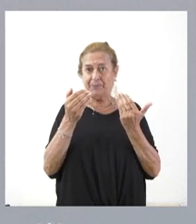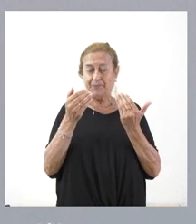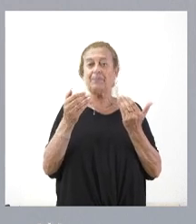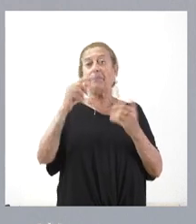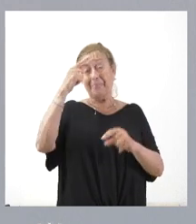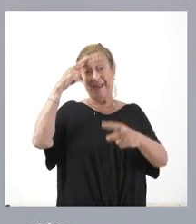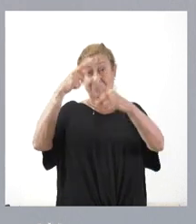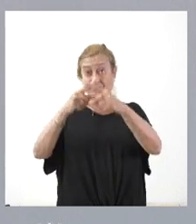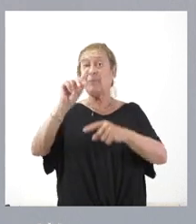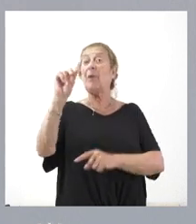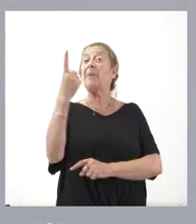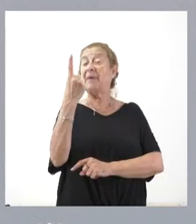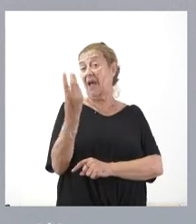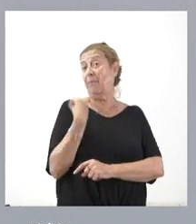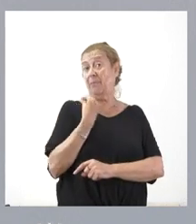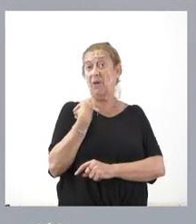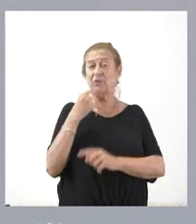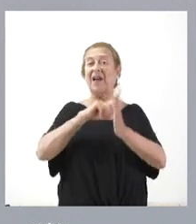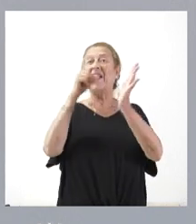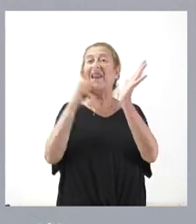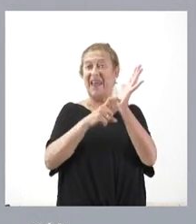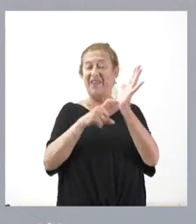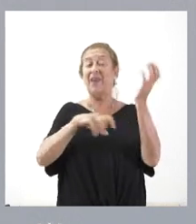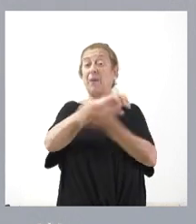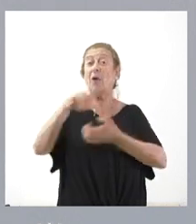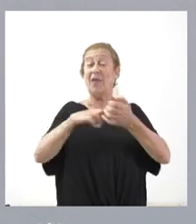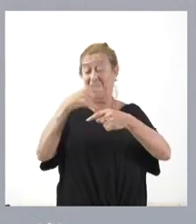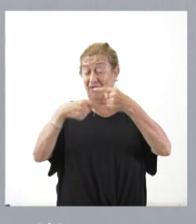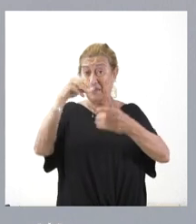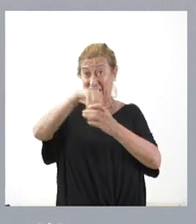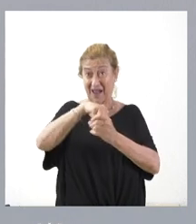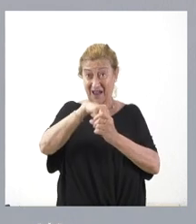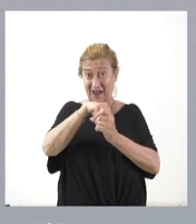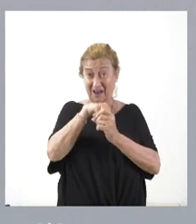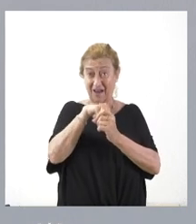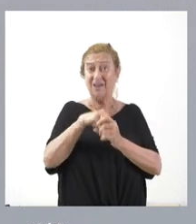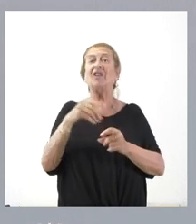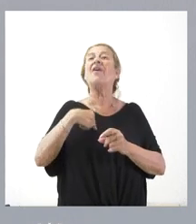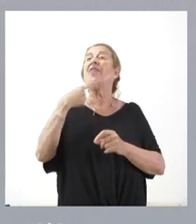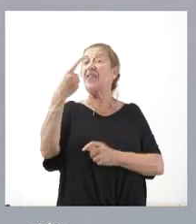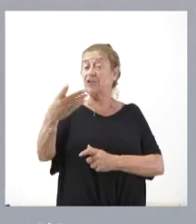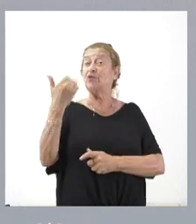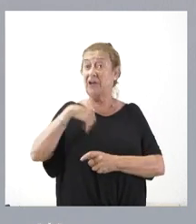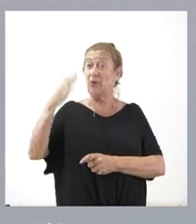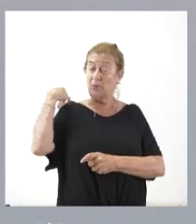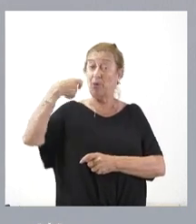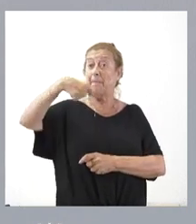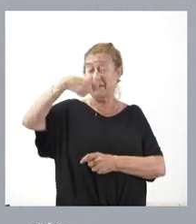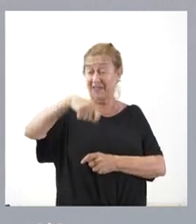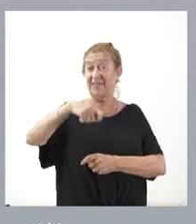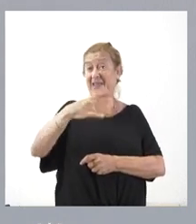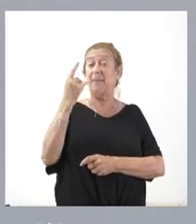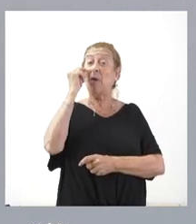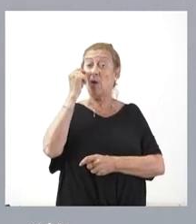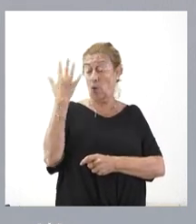Respecto a la primera pregunta, la ley de violencia intrafamiliar, lo dijo el presidente Mañueco el otro día,